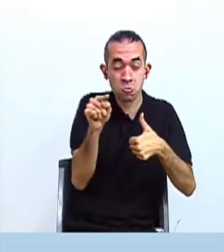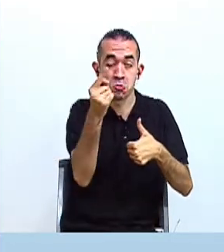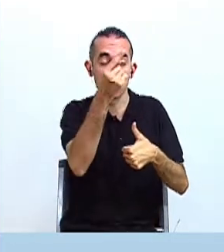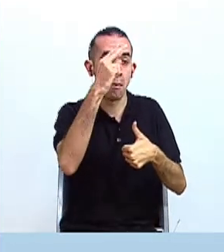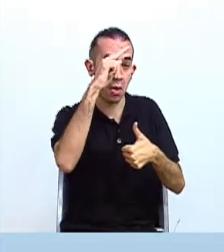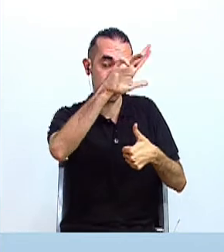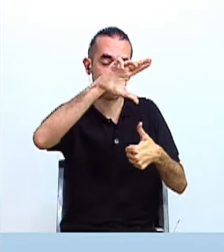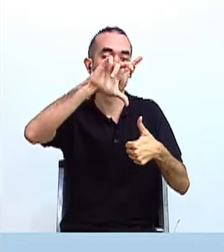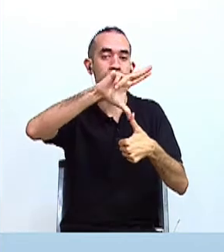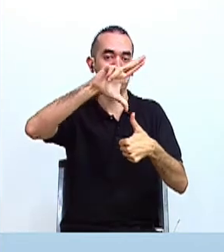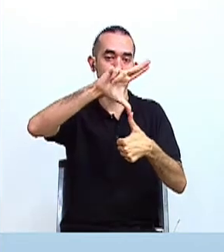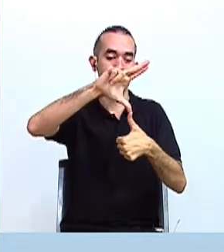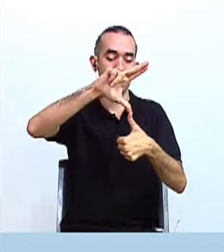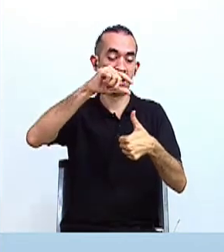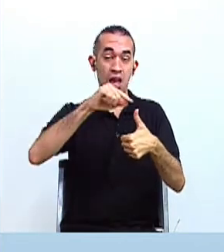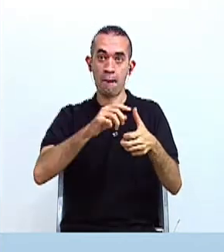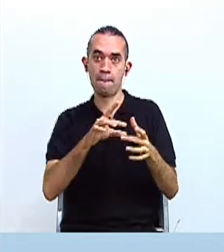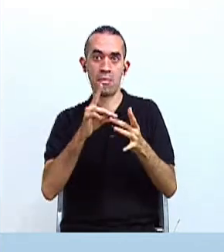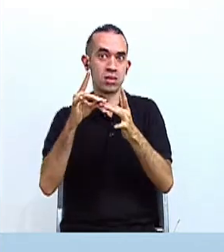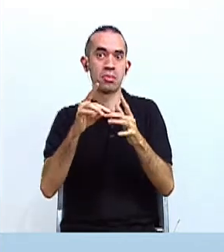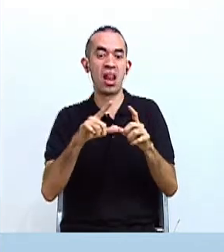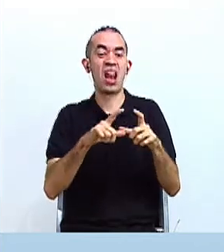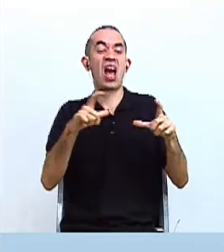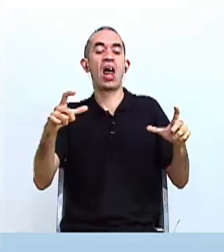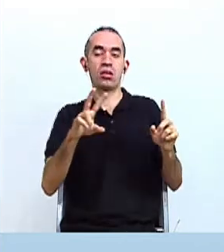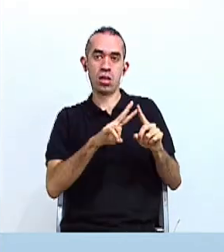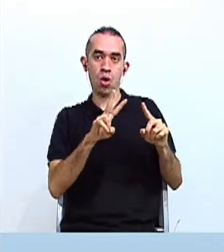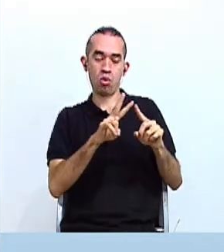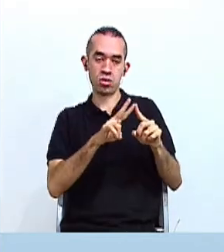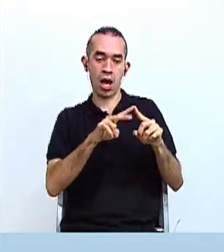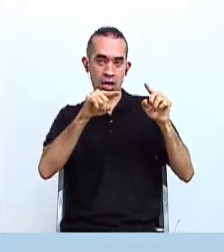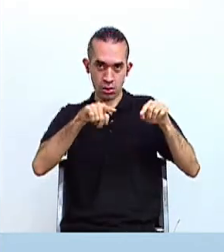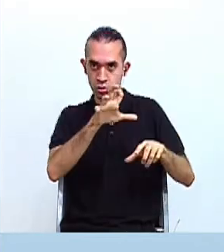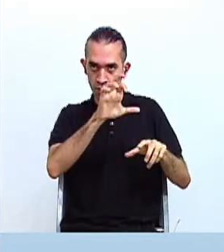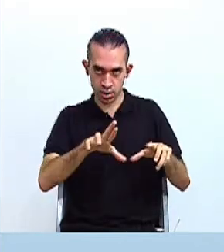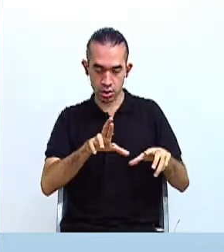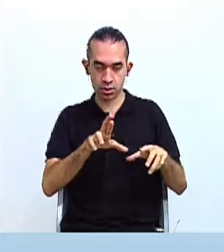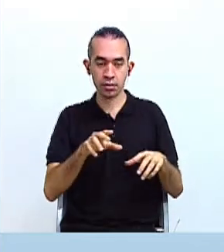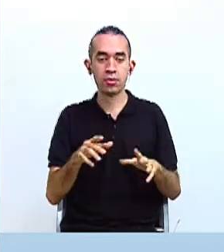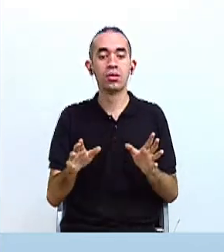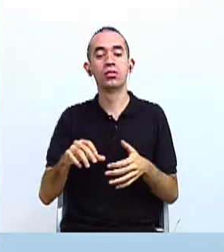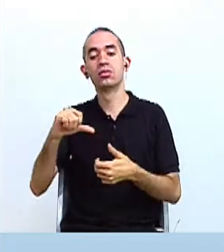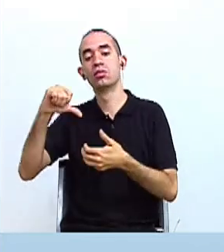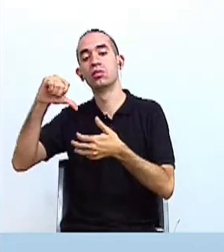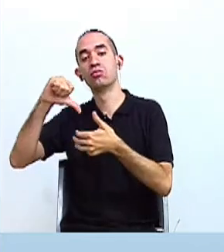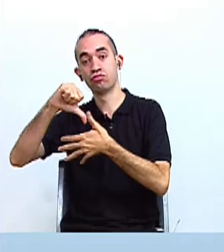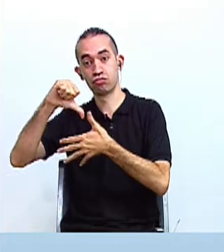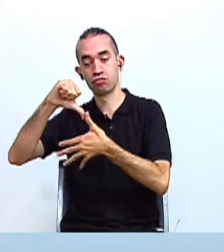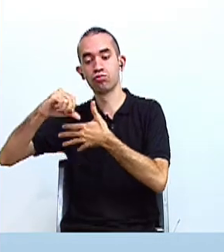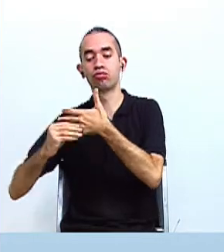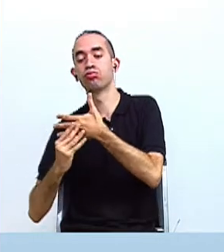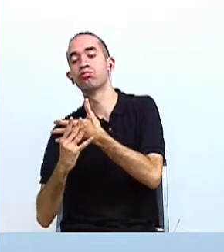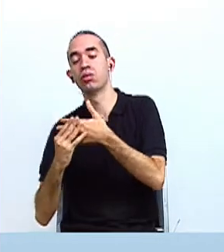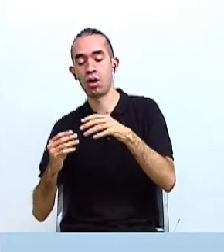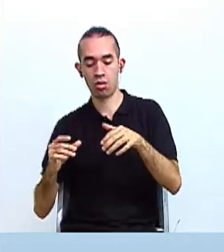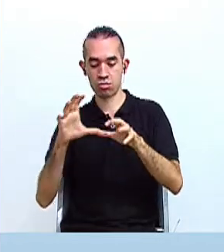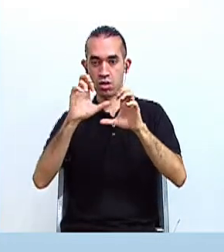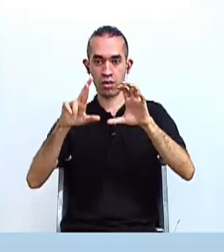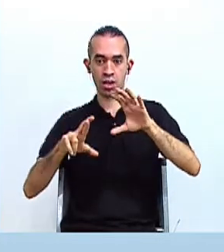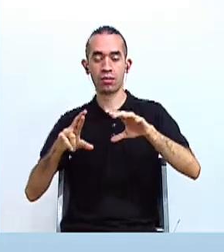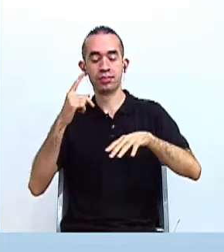conocer como la Gran Nicoya, mientras que el área sudamericana ejerció su influencia en el resto del país.